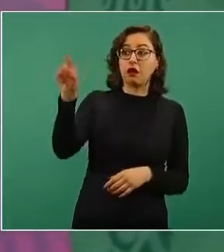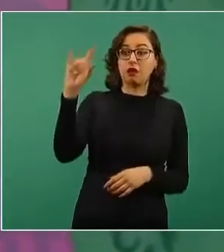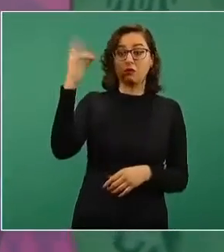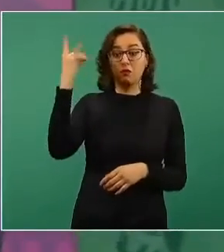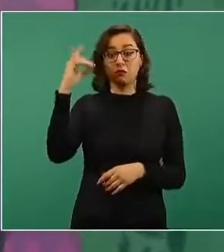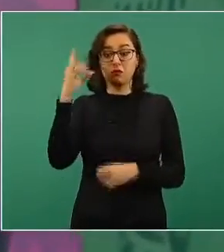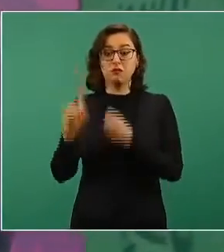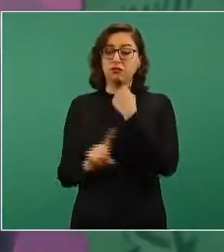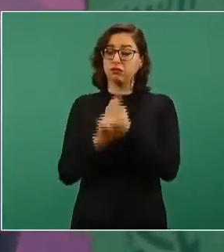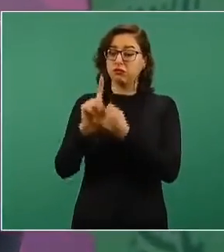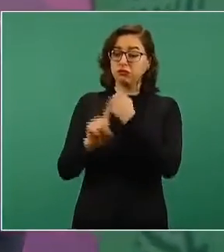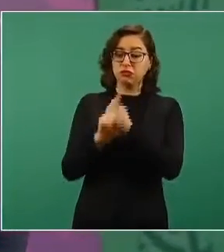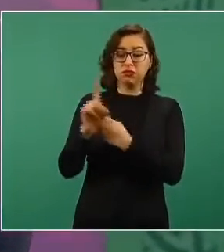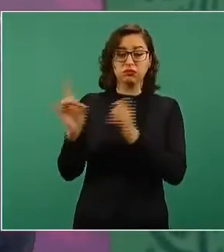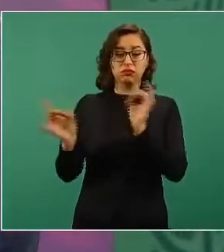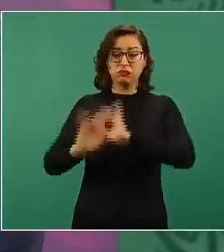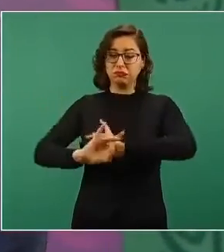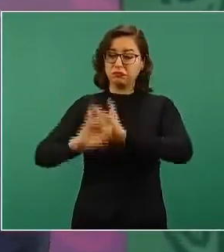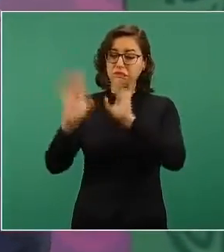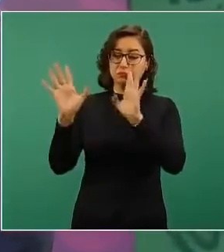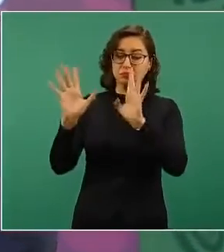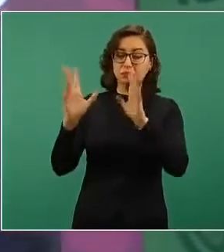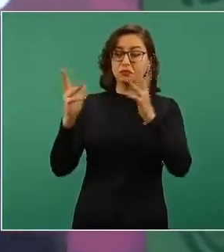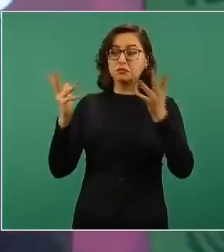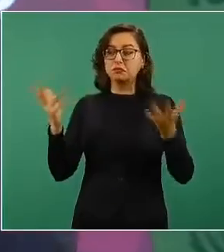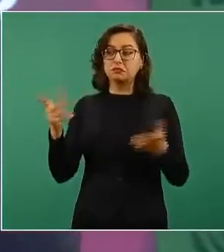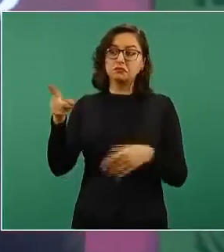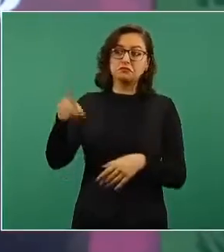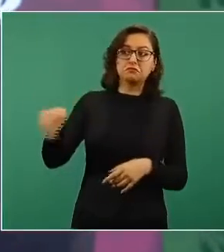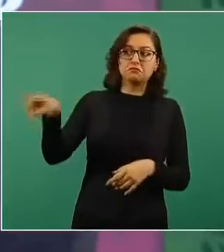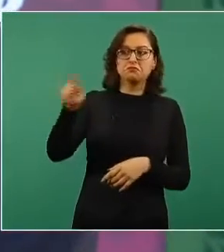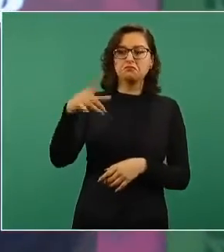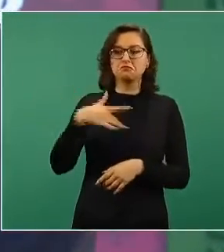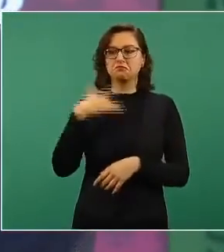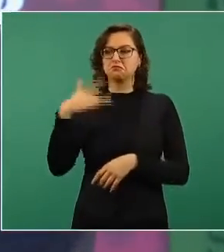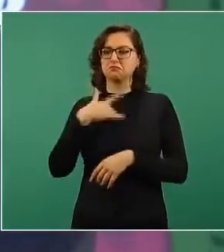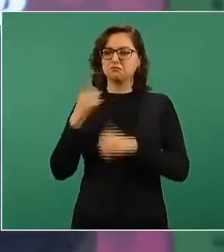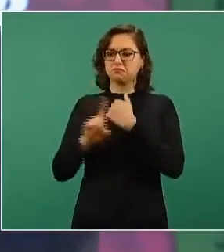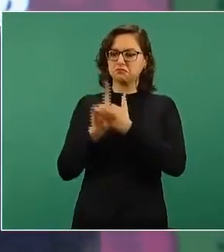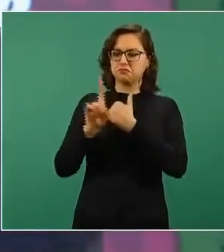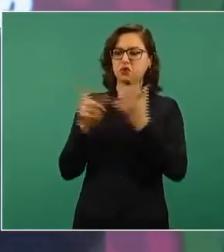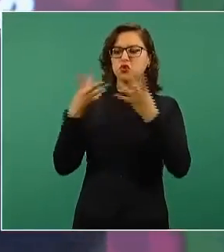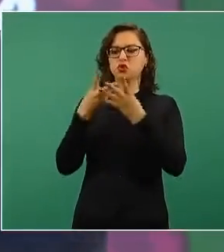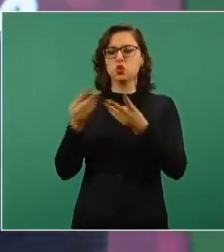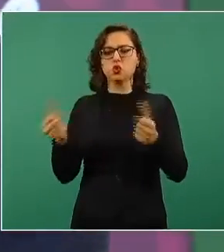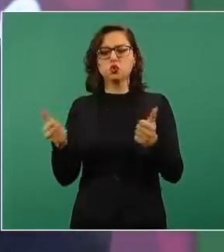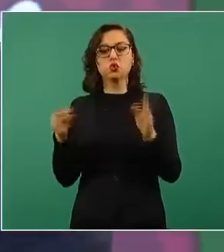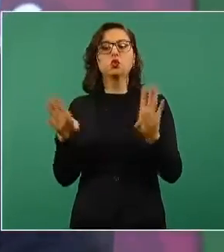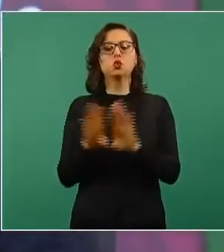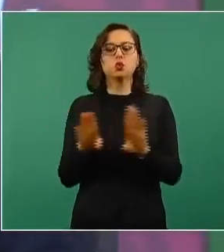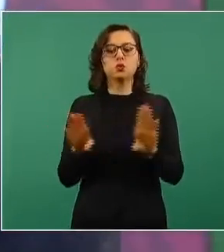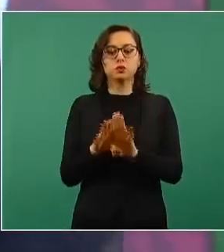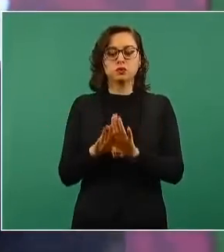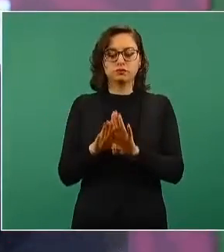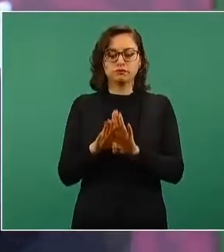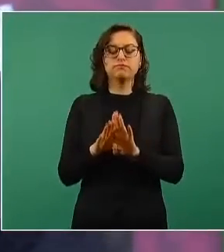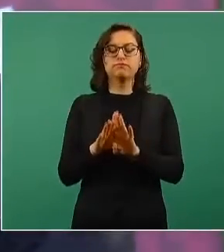Bolivia por la vía democrática. A pesar del